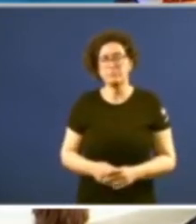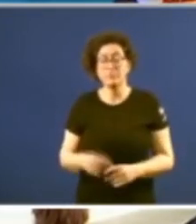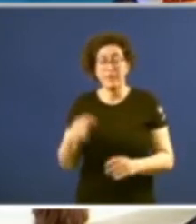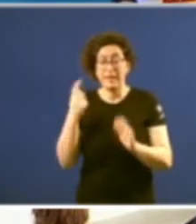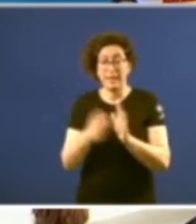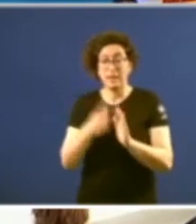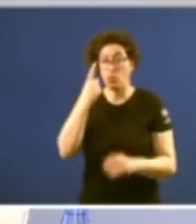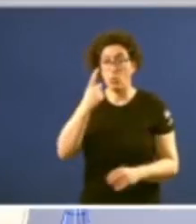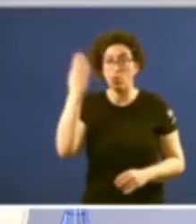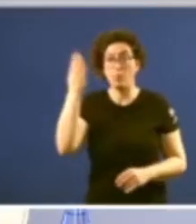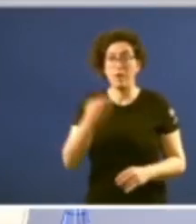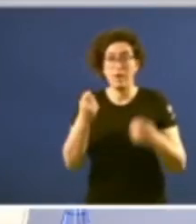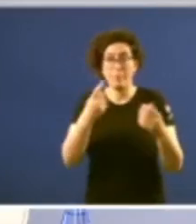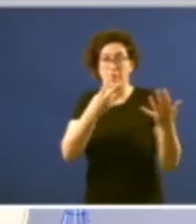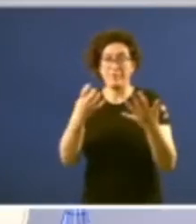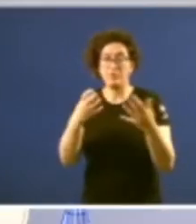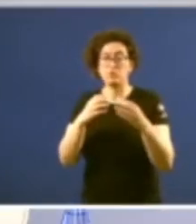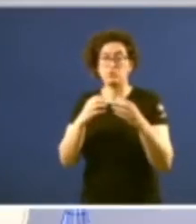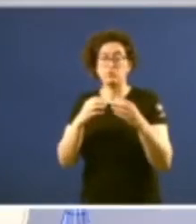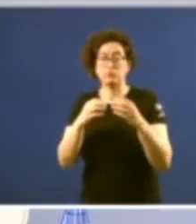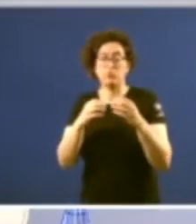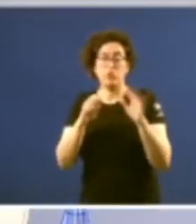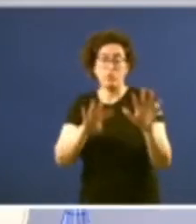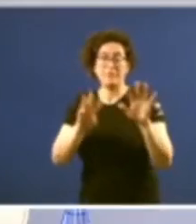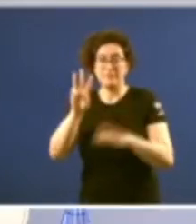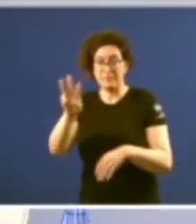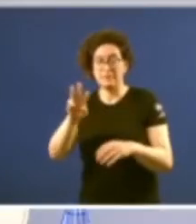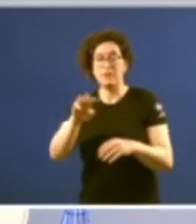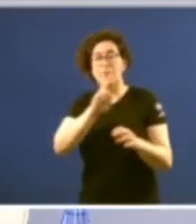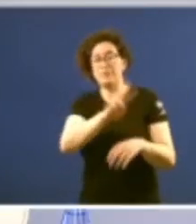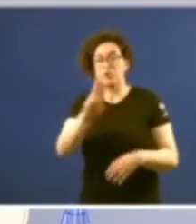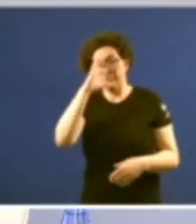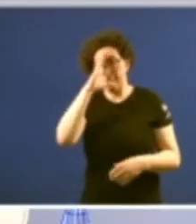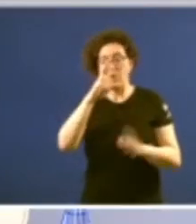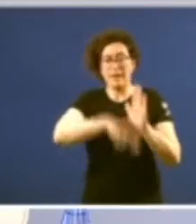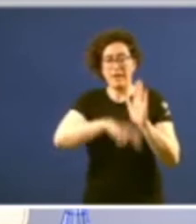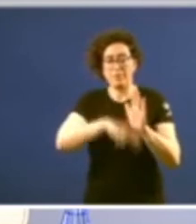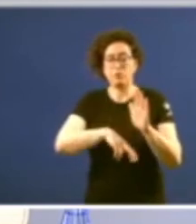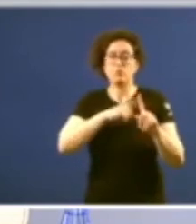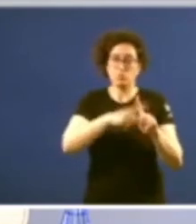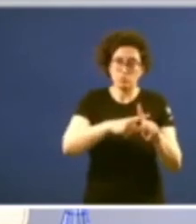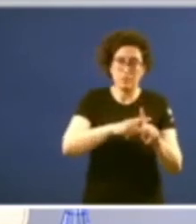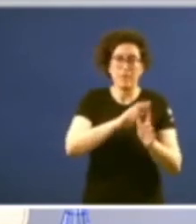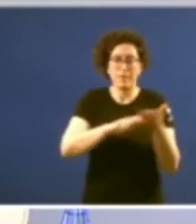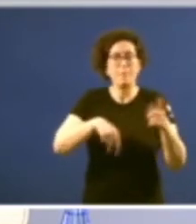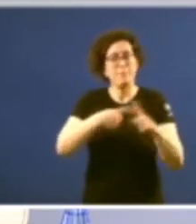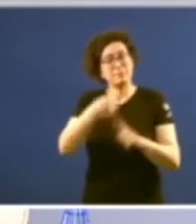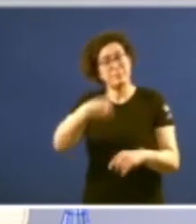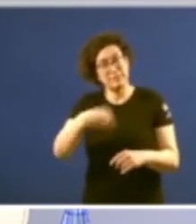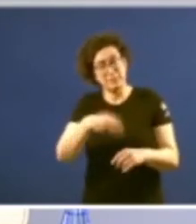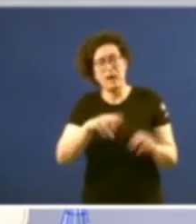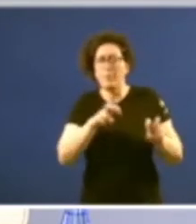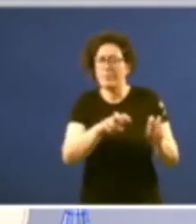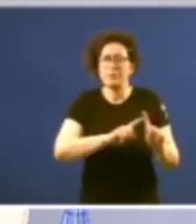lei 1 barra 1983 22 de febreiro reguladora da xunta do seu presidente inicialmente